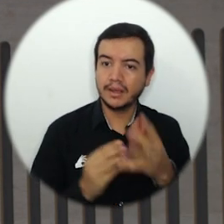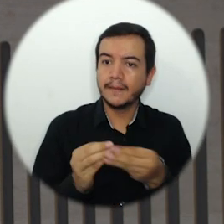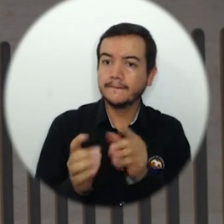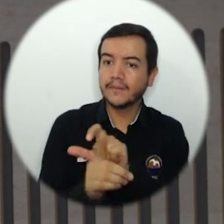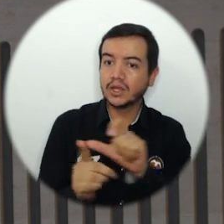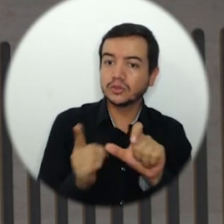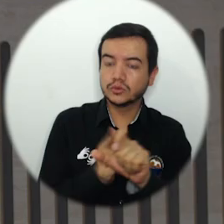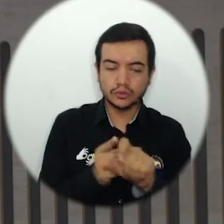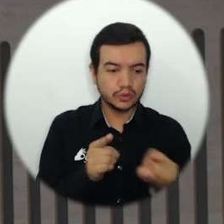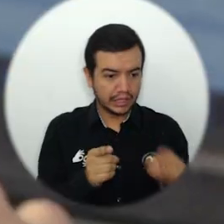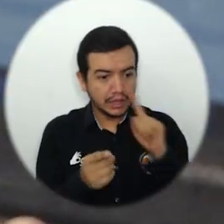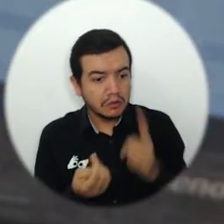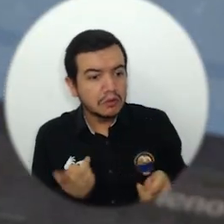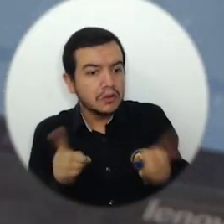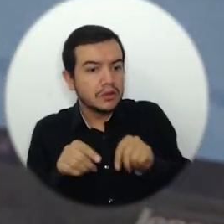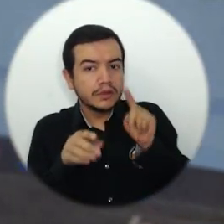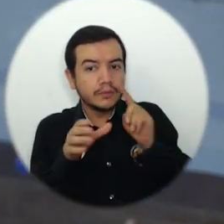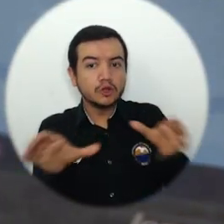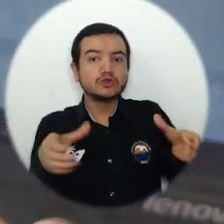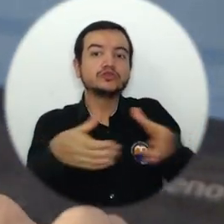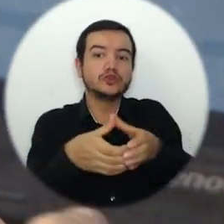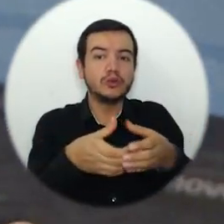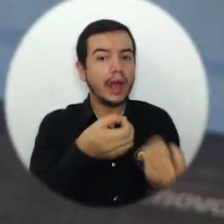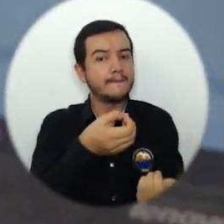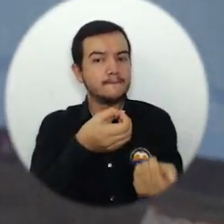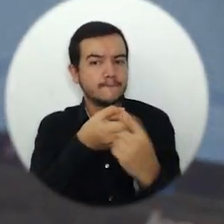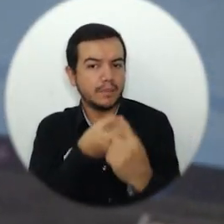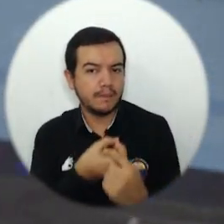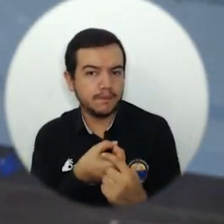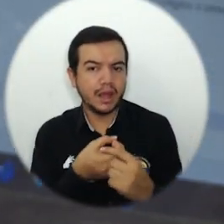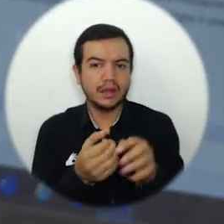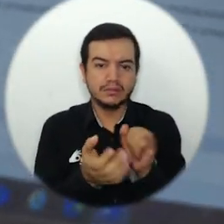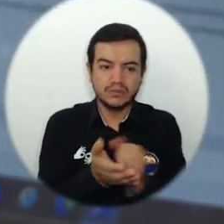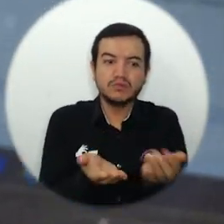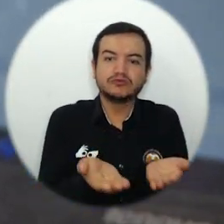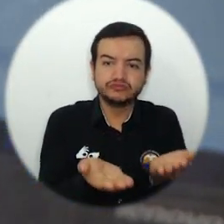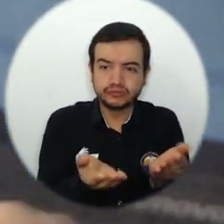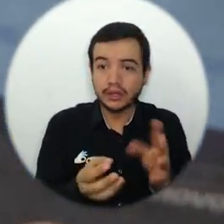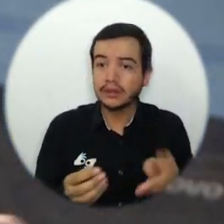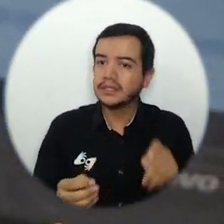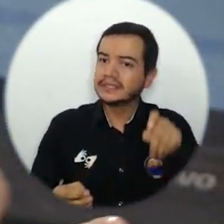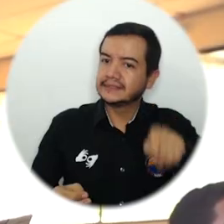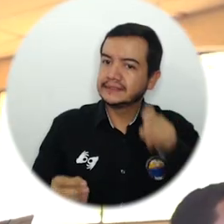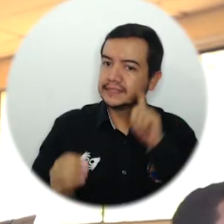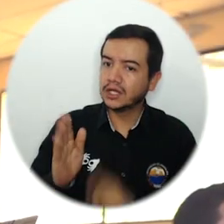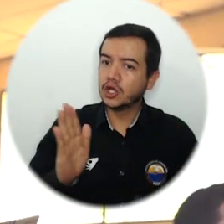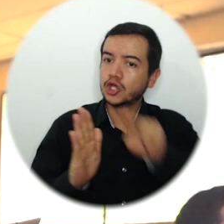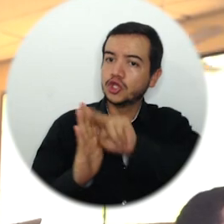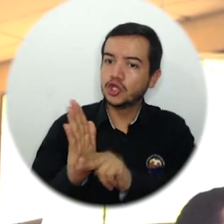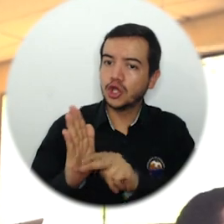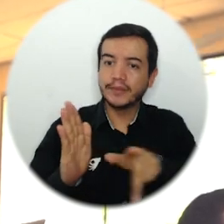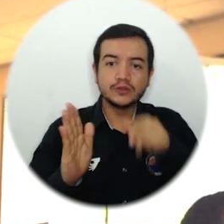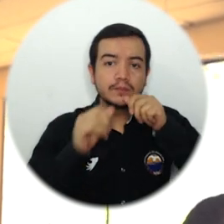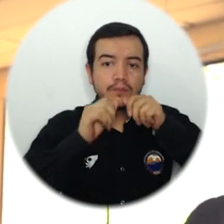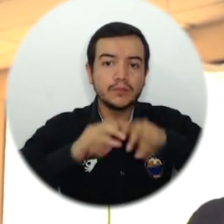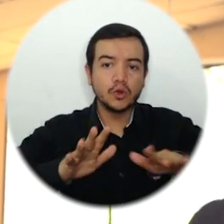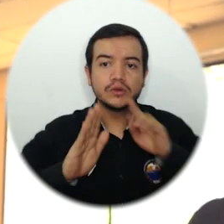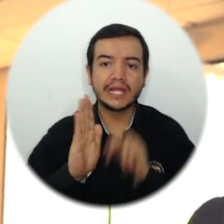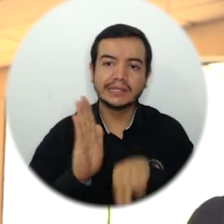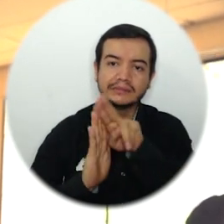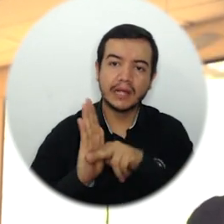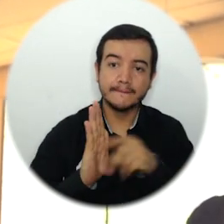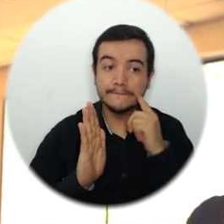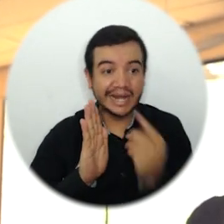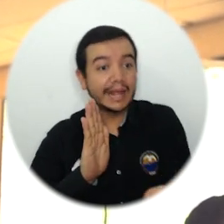socioeconómicas como culturales, también hay que mirar para la regulación y hay que hacer normas, políticas públicas